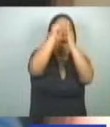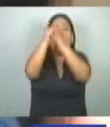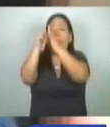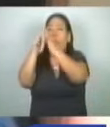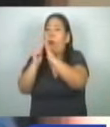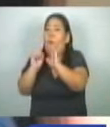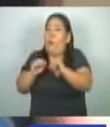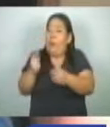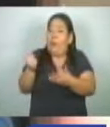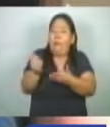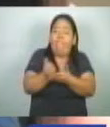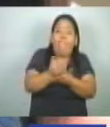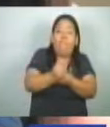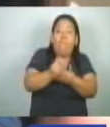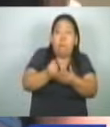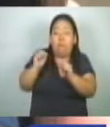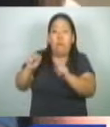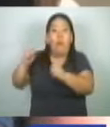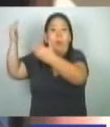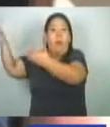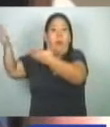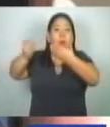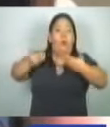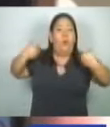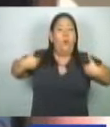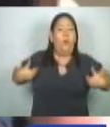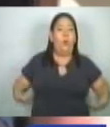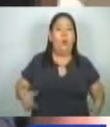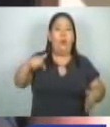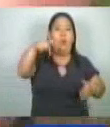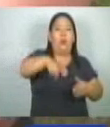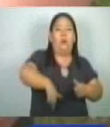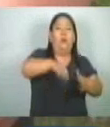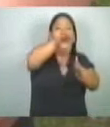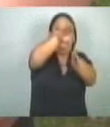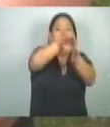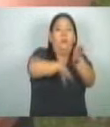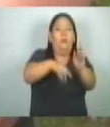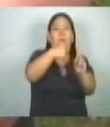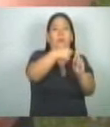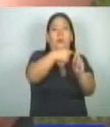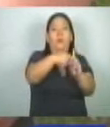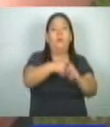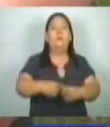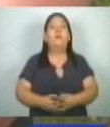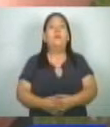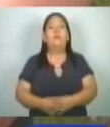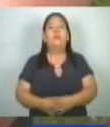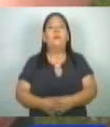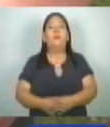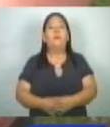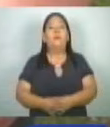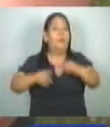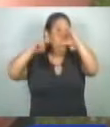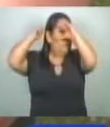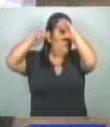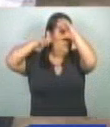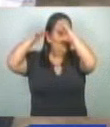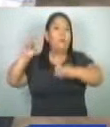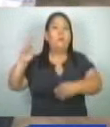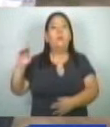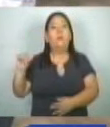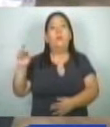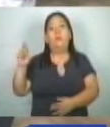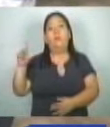lograr traer el cuerpo de Hernández y así darle cristiana sepultura. Con imágenes de Ricardo Tobar,